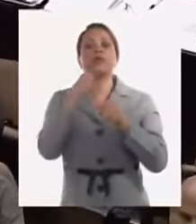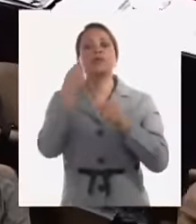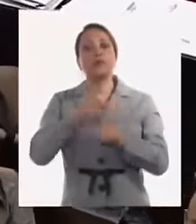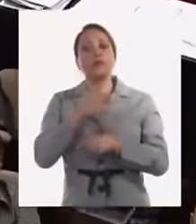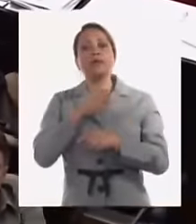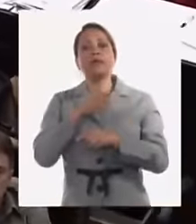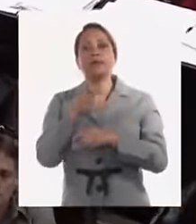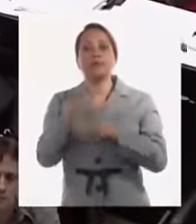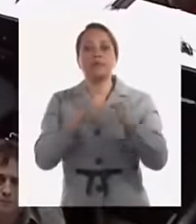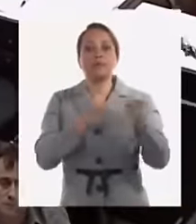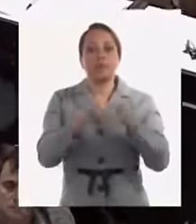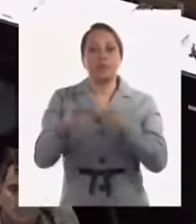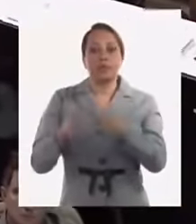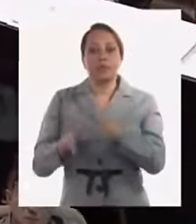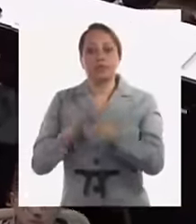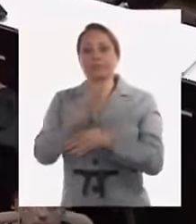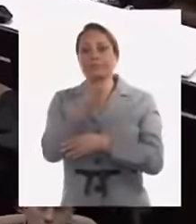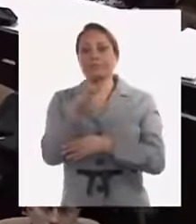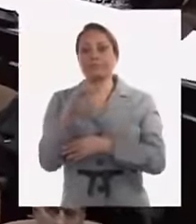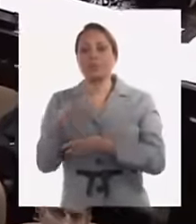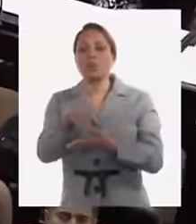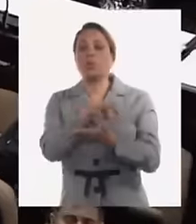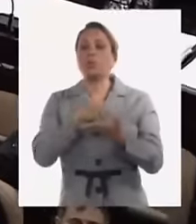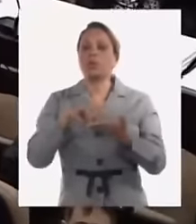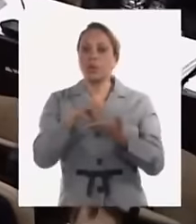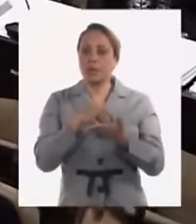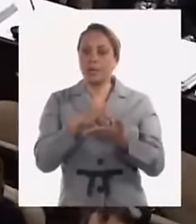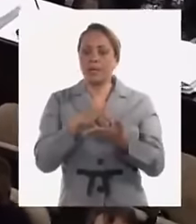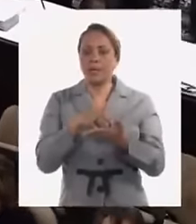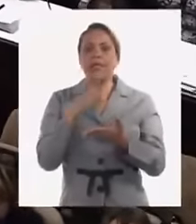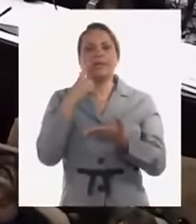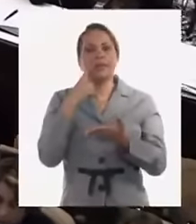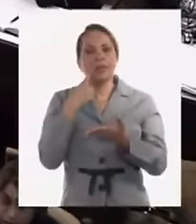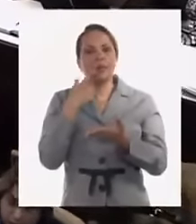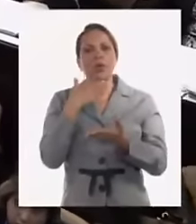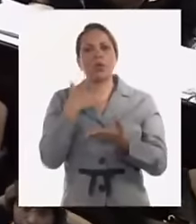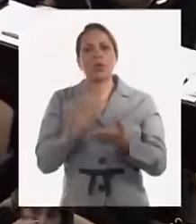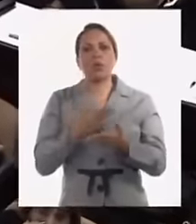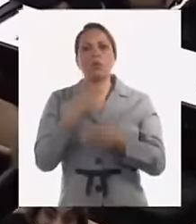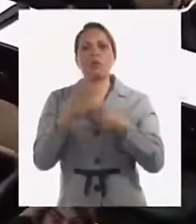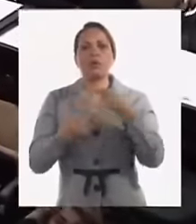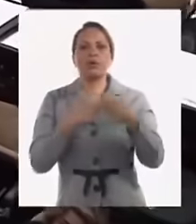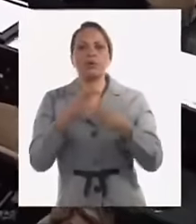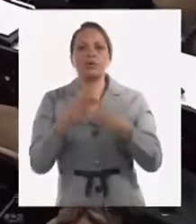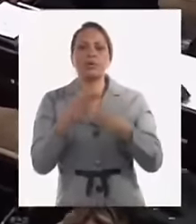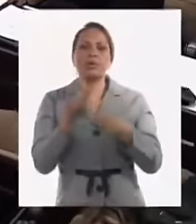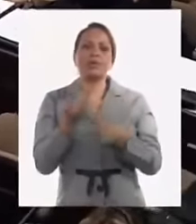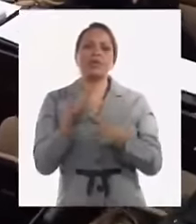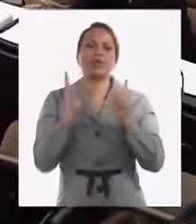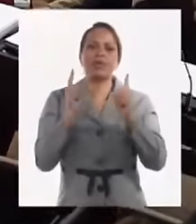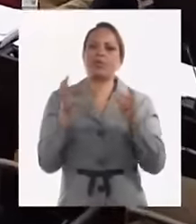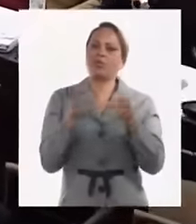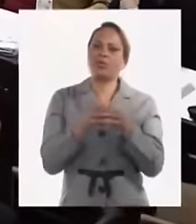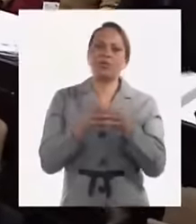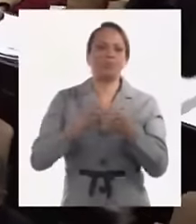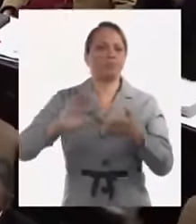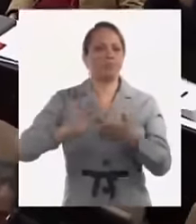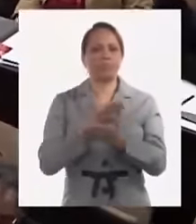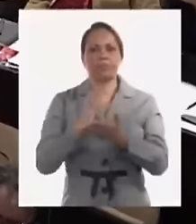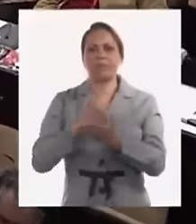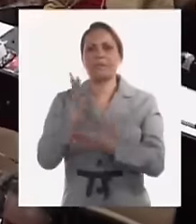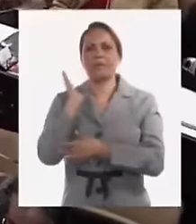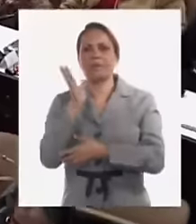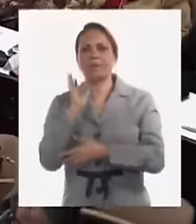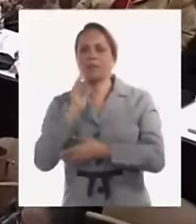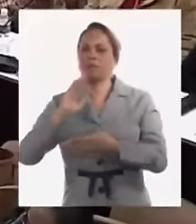programas que hay que checar pero tenemos que ver cómo lo hacemos de la manera más efectiva evitando tantas reuniones tantas videoconferencias que